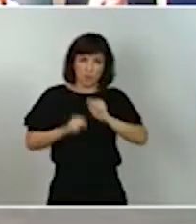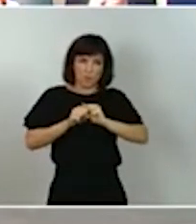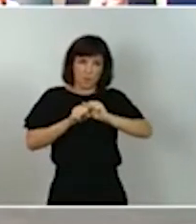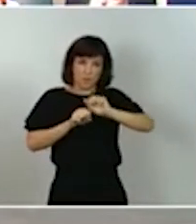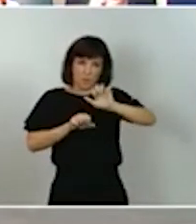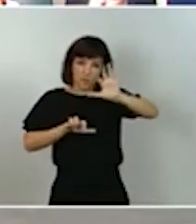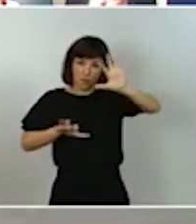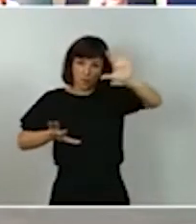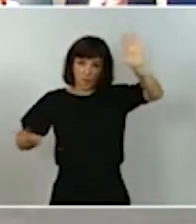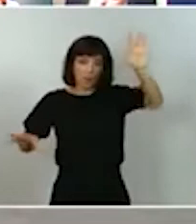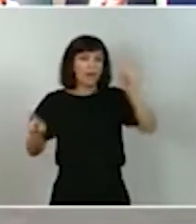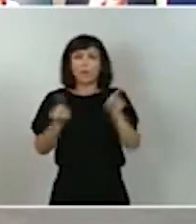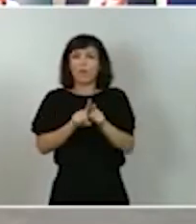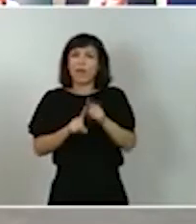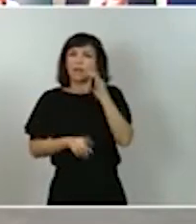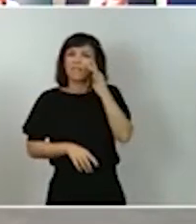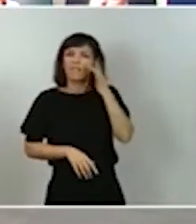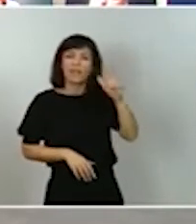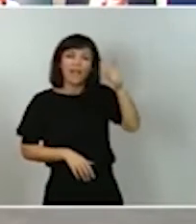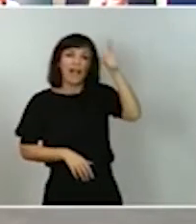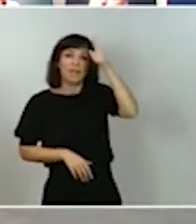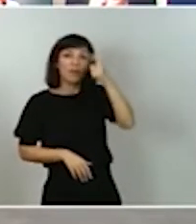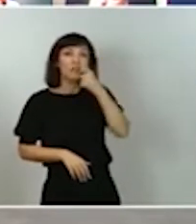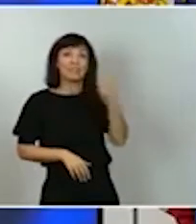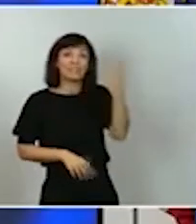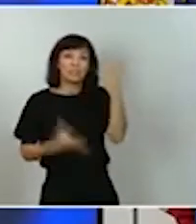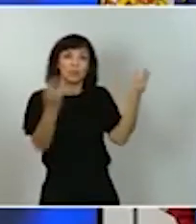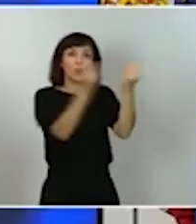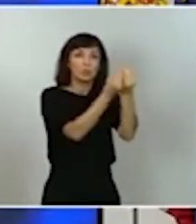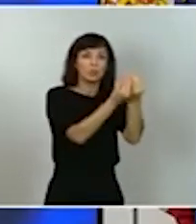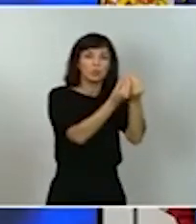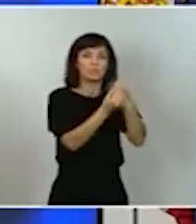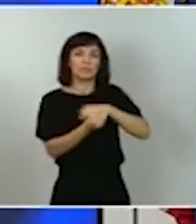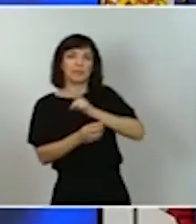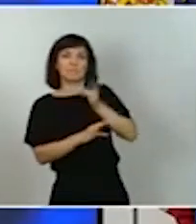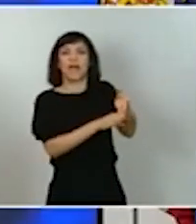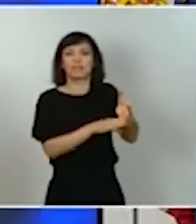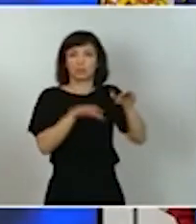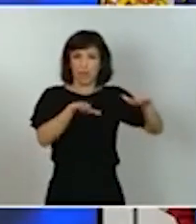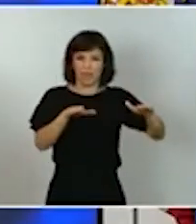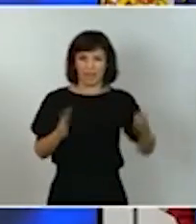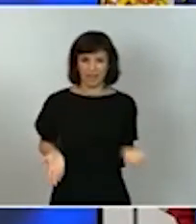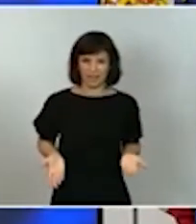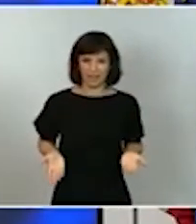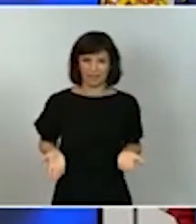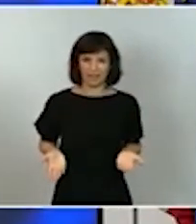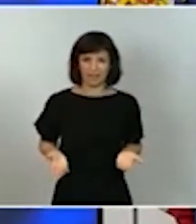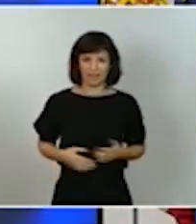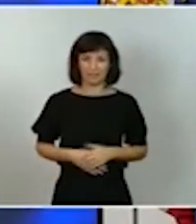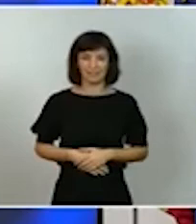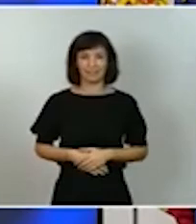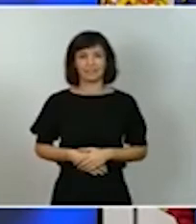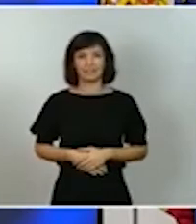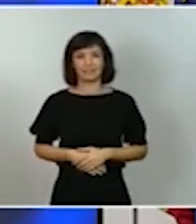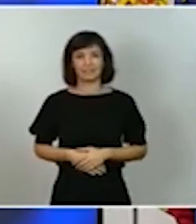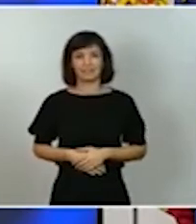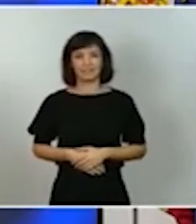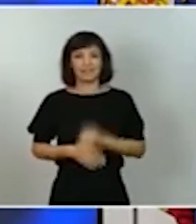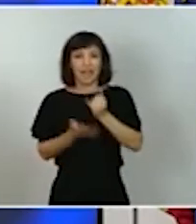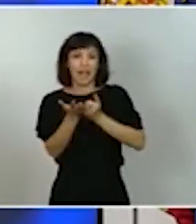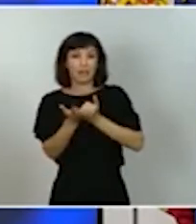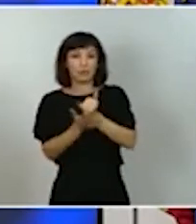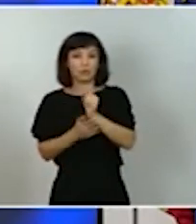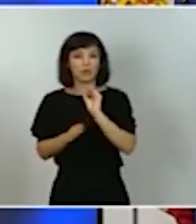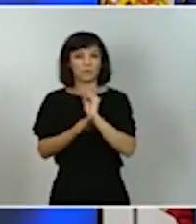cuenta Francia, Alemania y el Reino Unido juntos. Ocupamos el primer lugar en superficie de agricultura ecológica de la Unión